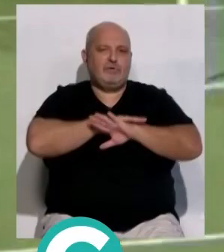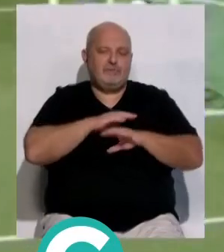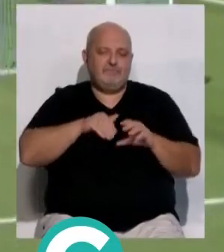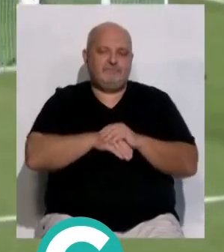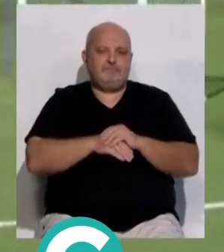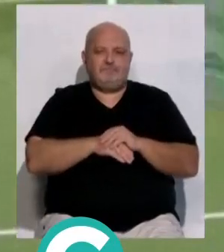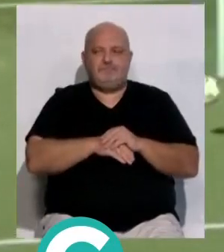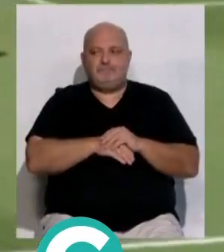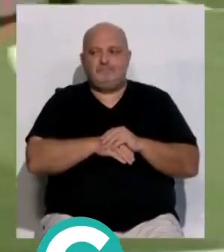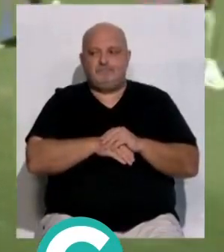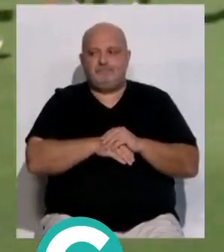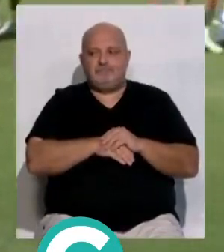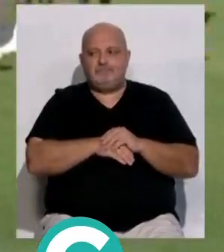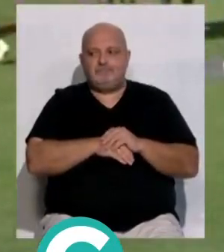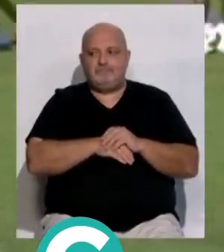noche